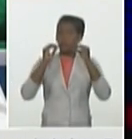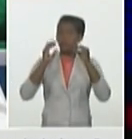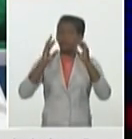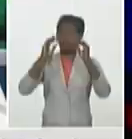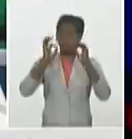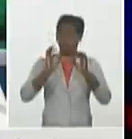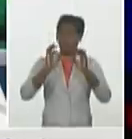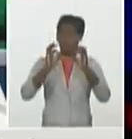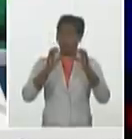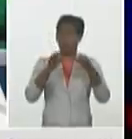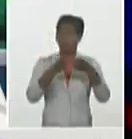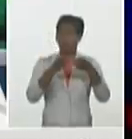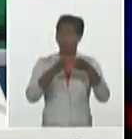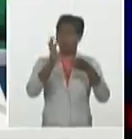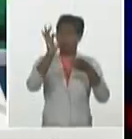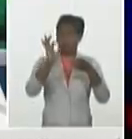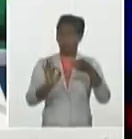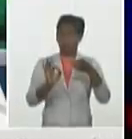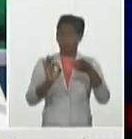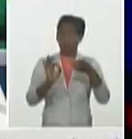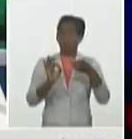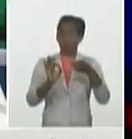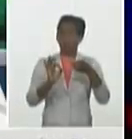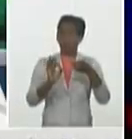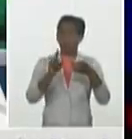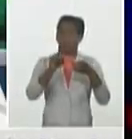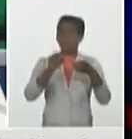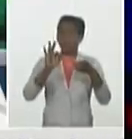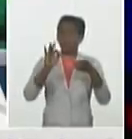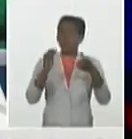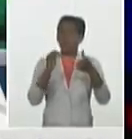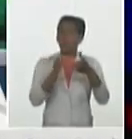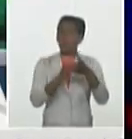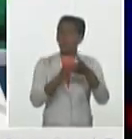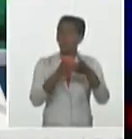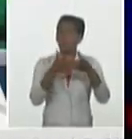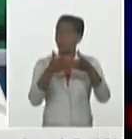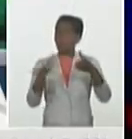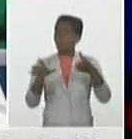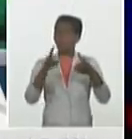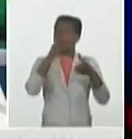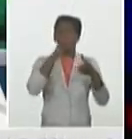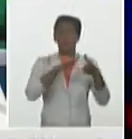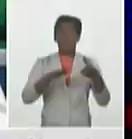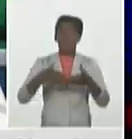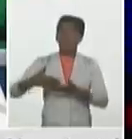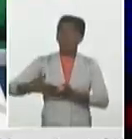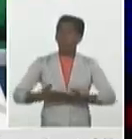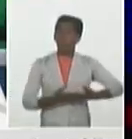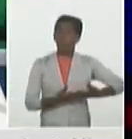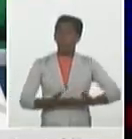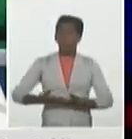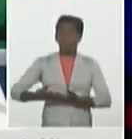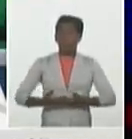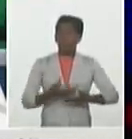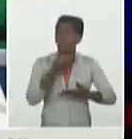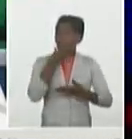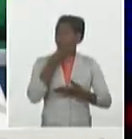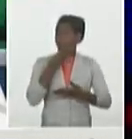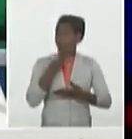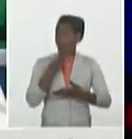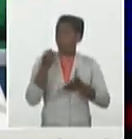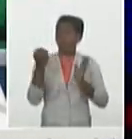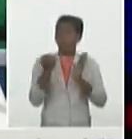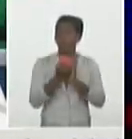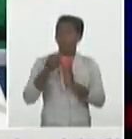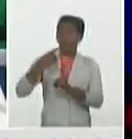niños adolescentes lactantes han sido diagnosticados con la enfermedad en Cuba el 13,1%